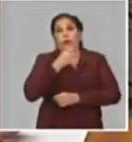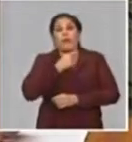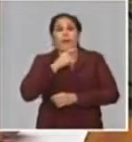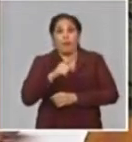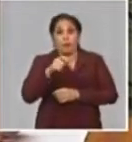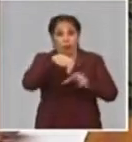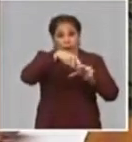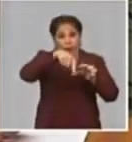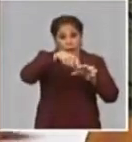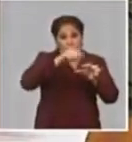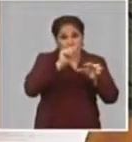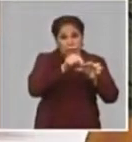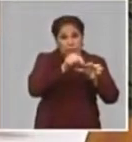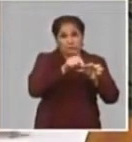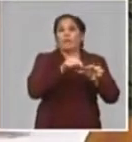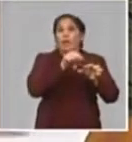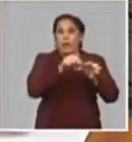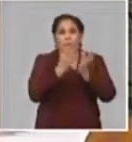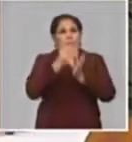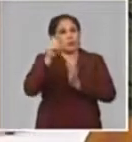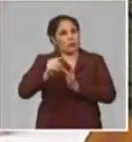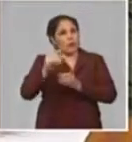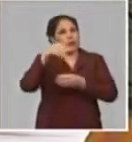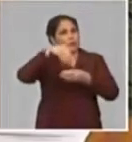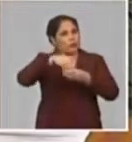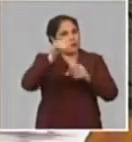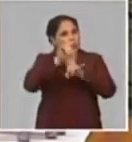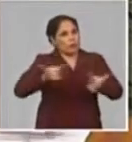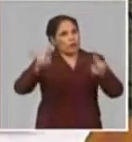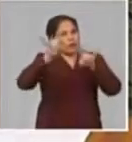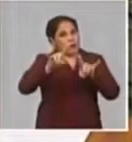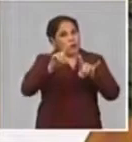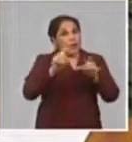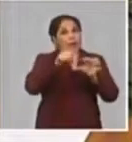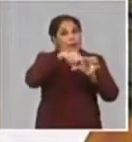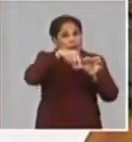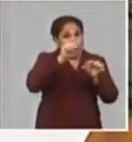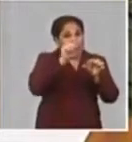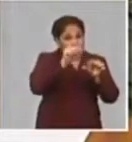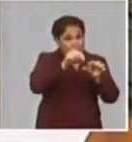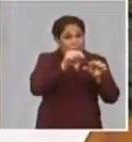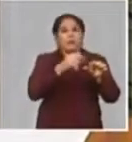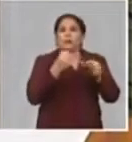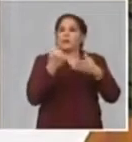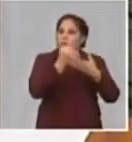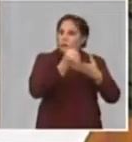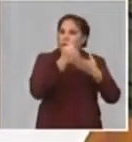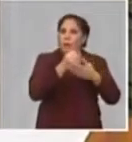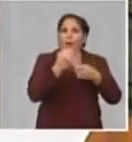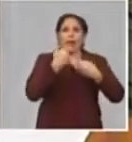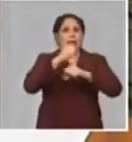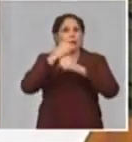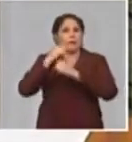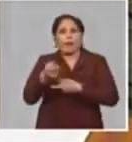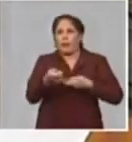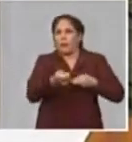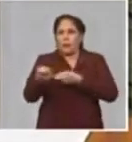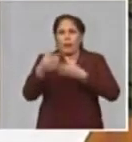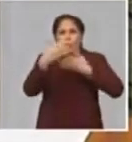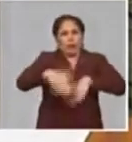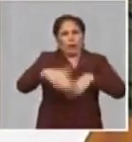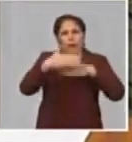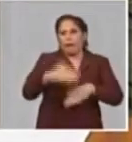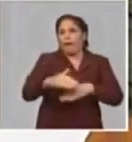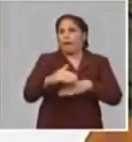caso de la isla de la juventud, tenemos estudiantes de las universidades en esas zonas que están desarrollando tareas de higienización, limpieza de las calles,